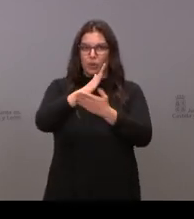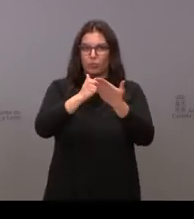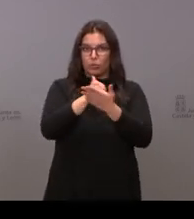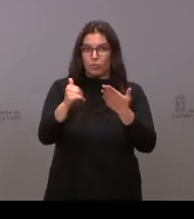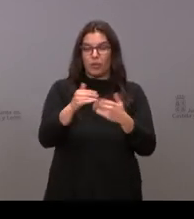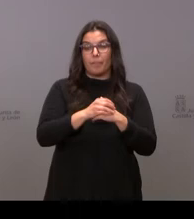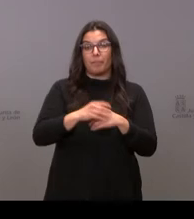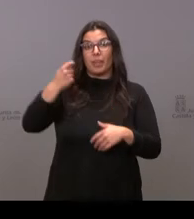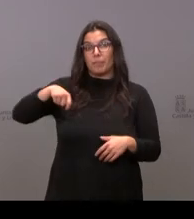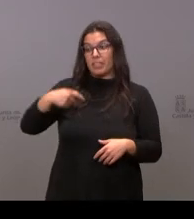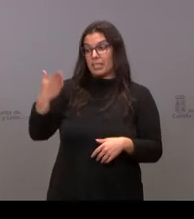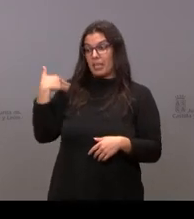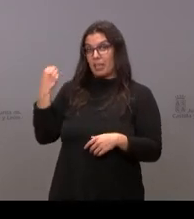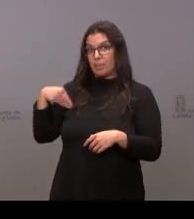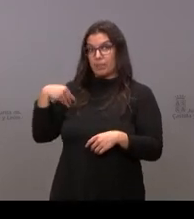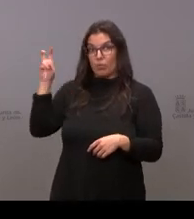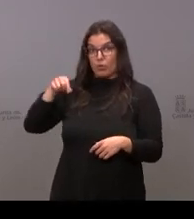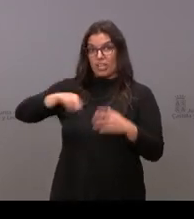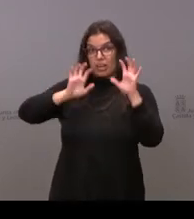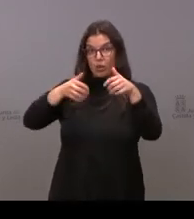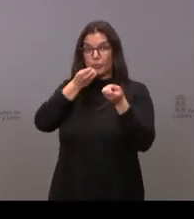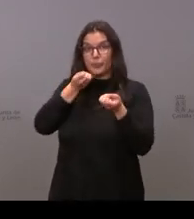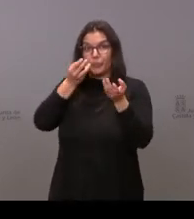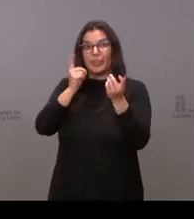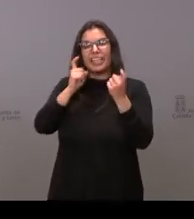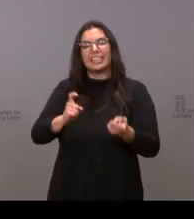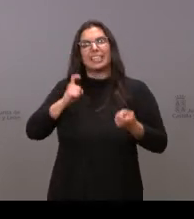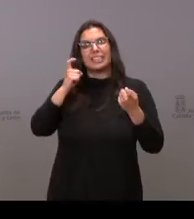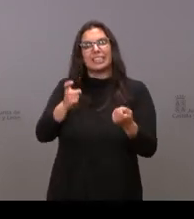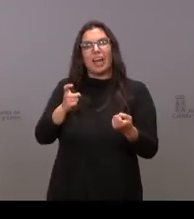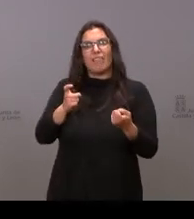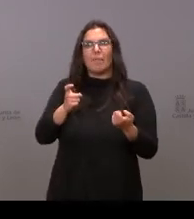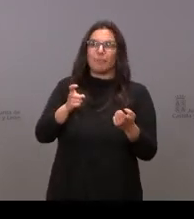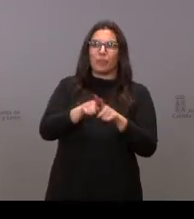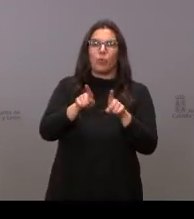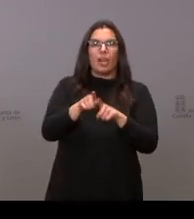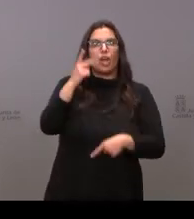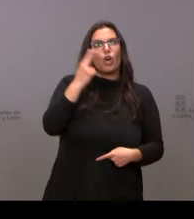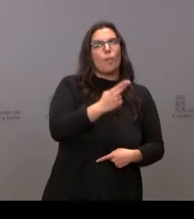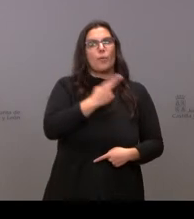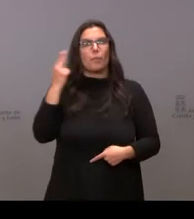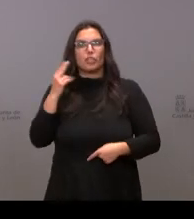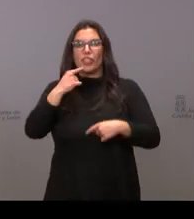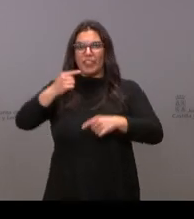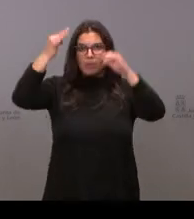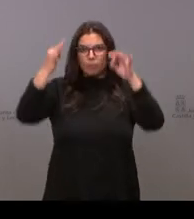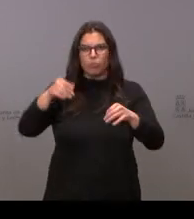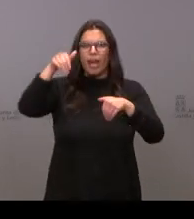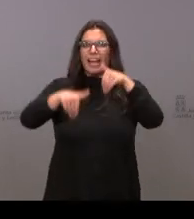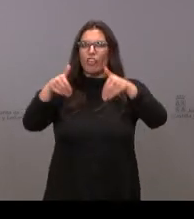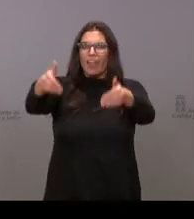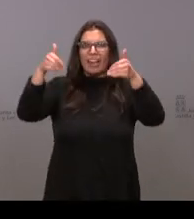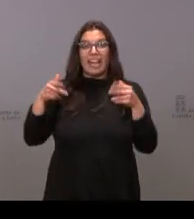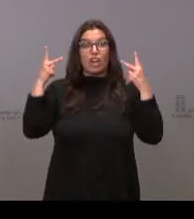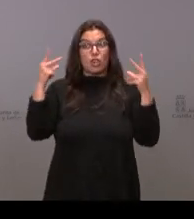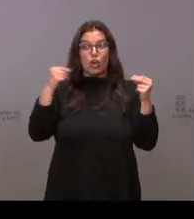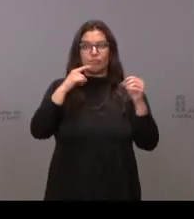declaraciones del presidente ayer, precisamente en León, intentaban evitar comprometerse a no adelantar las elecciones, saliese o no